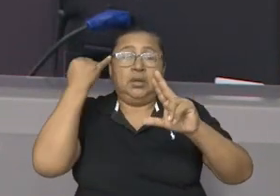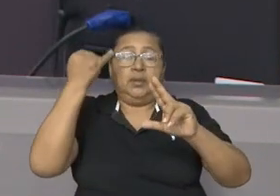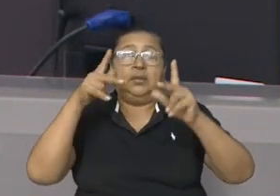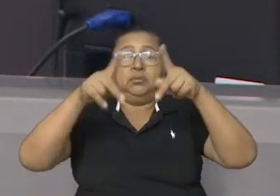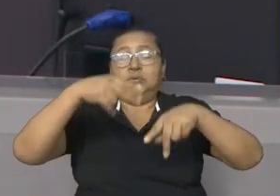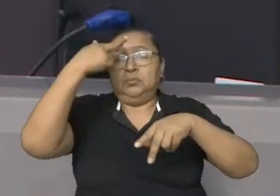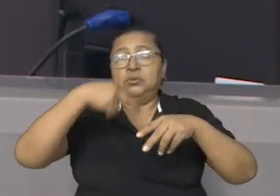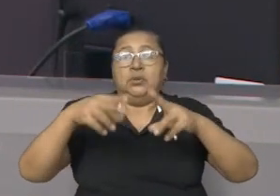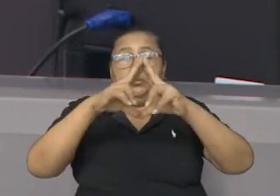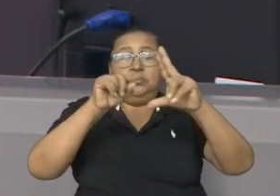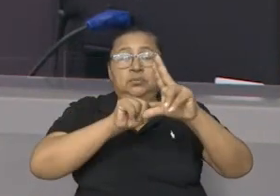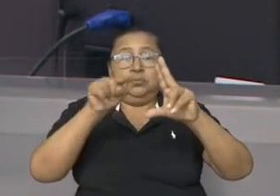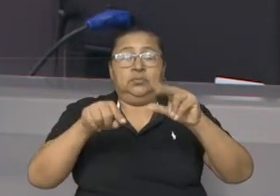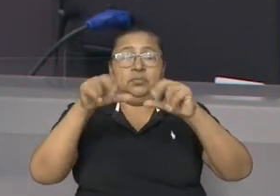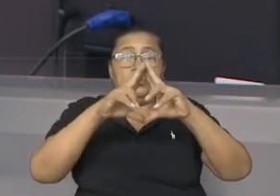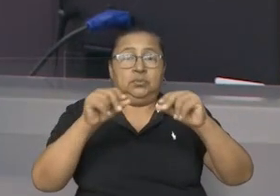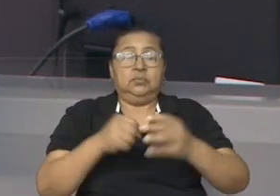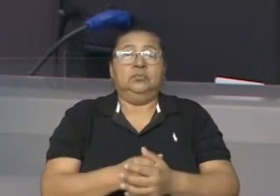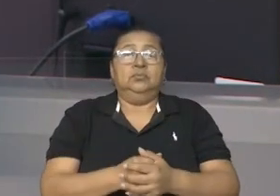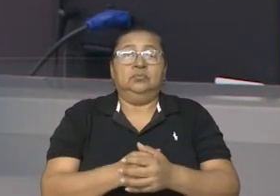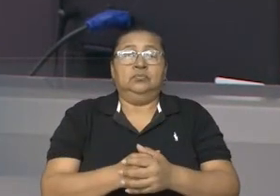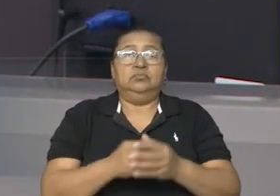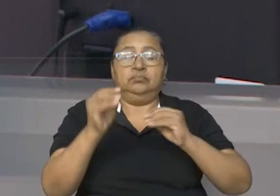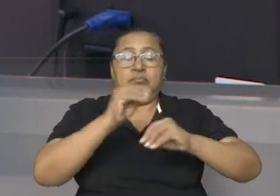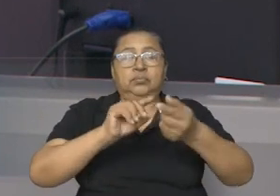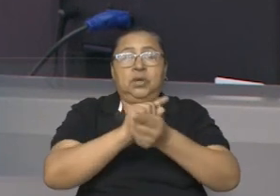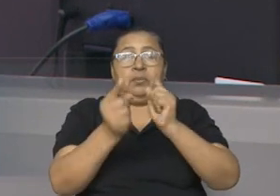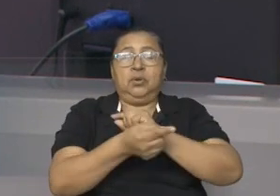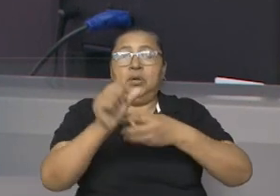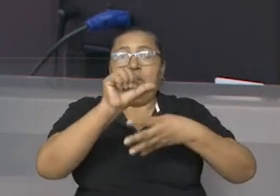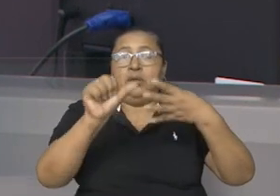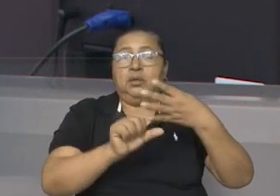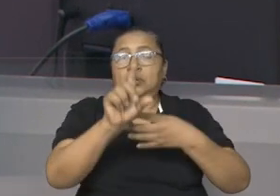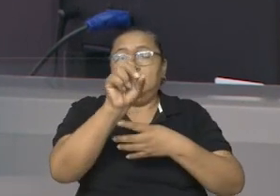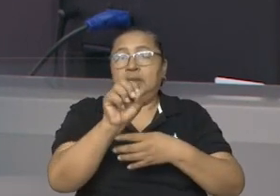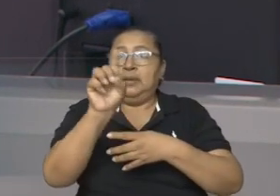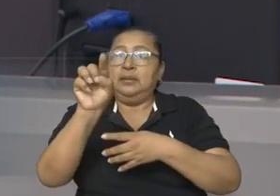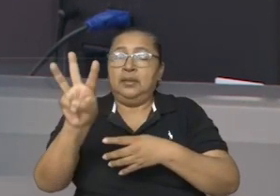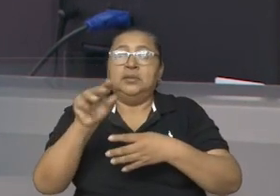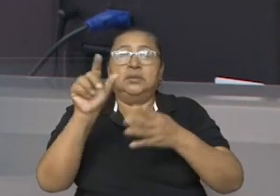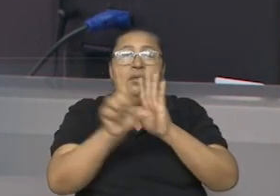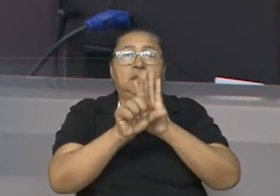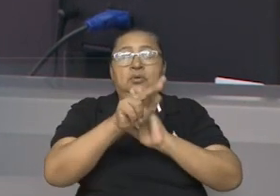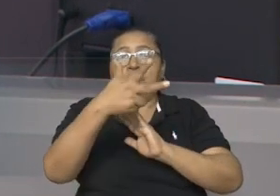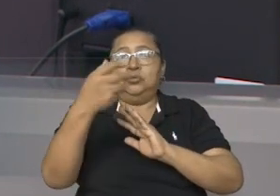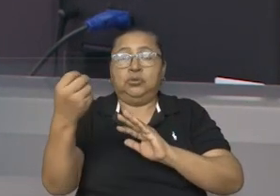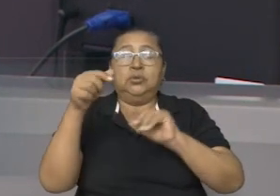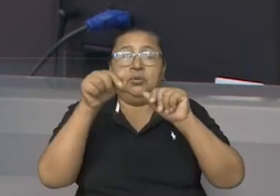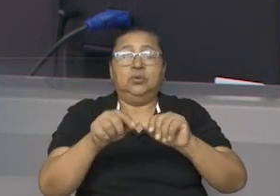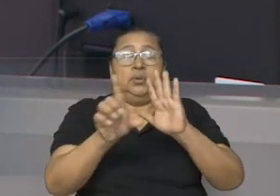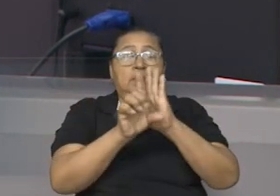la autoridad del Gran Canal Interoceánico de Nicaragua. Reforma los artículos 10 y 13 de la ley número 800, ley del régimen